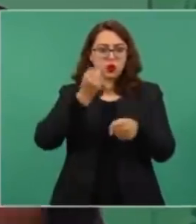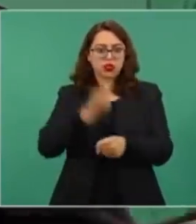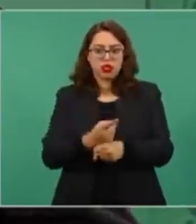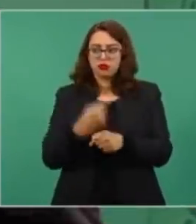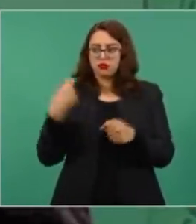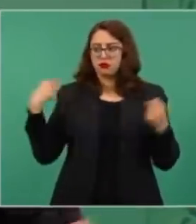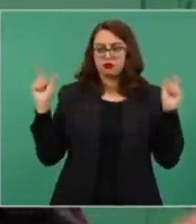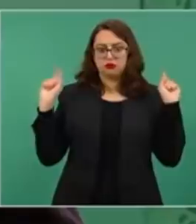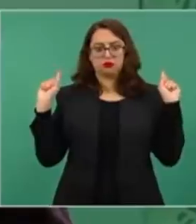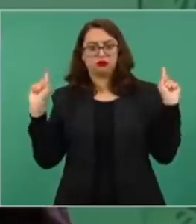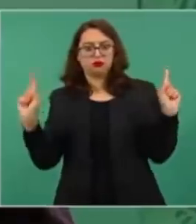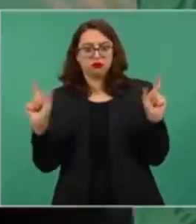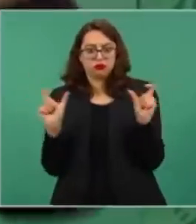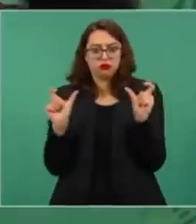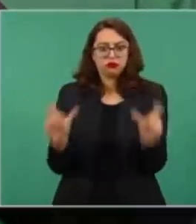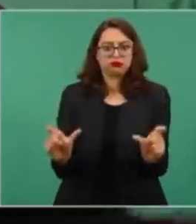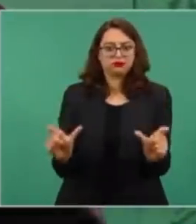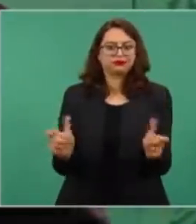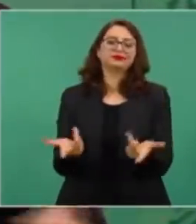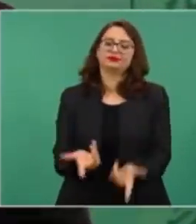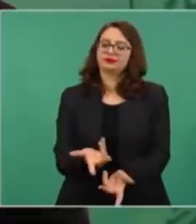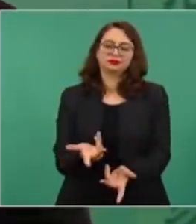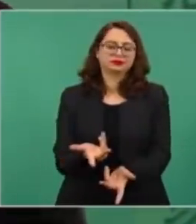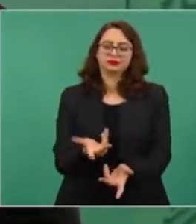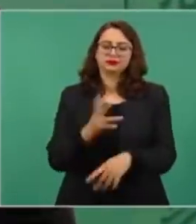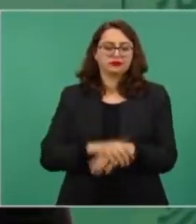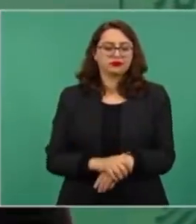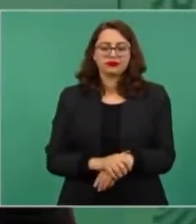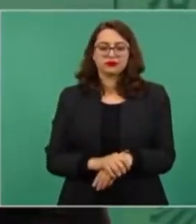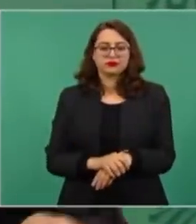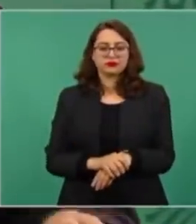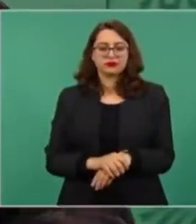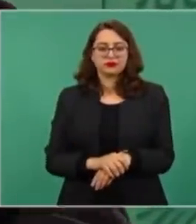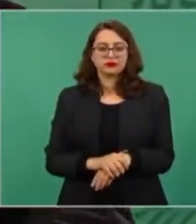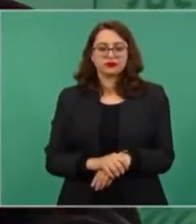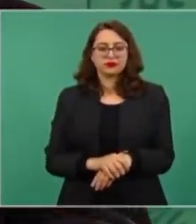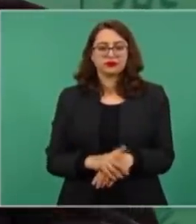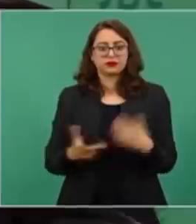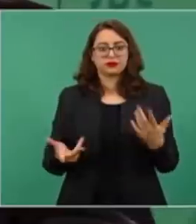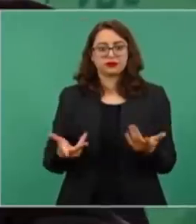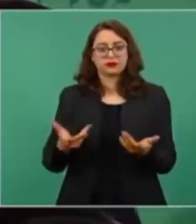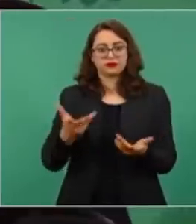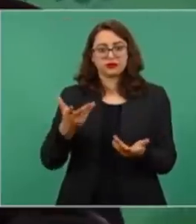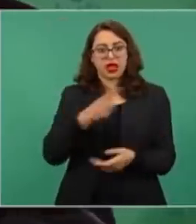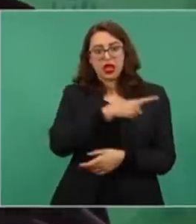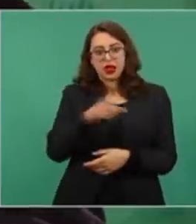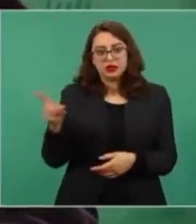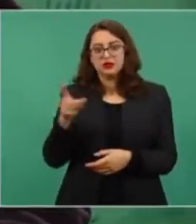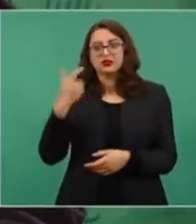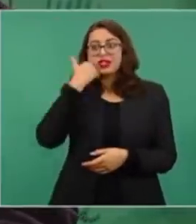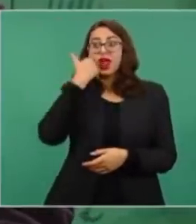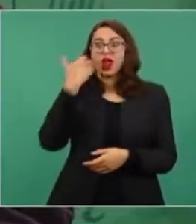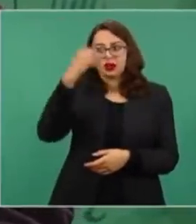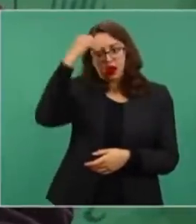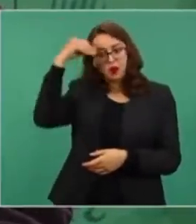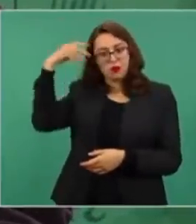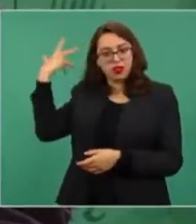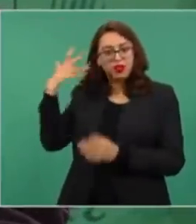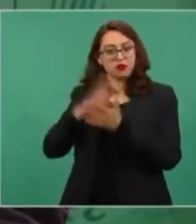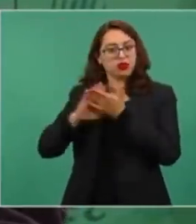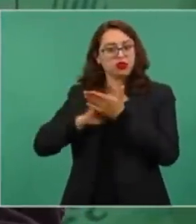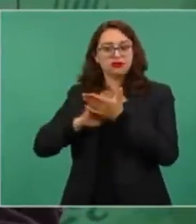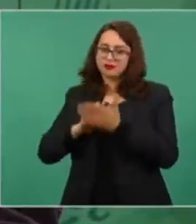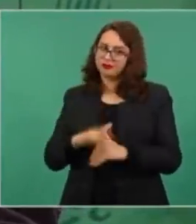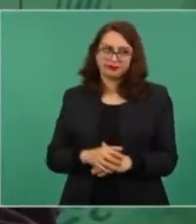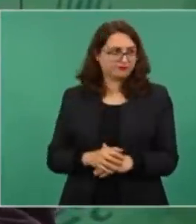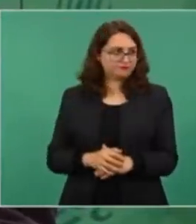Imagínense, jamás que quisieran que nos olvidáramos, que padeciéramos amnesia, pero eran